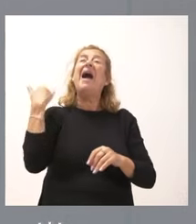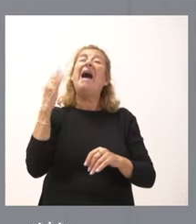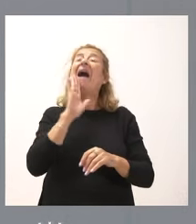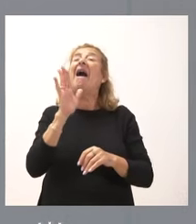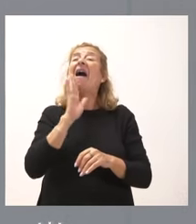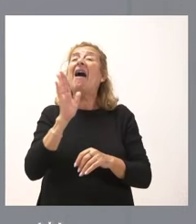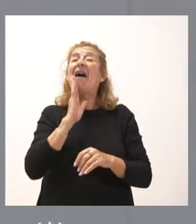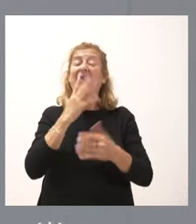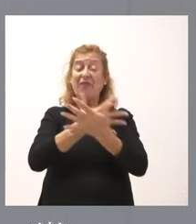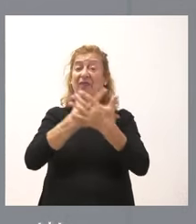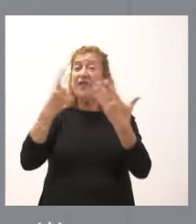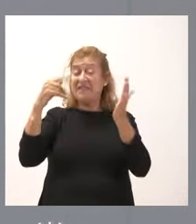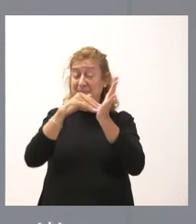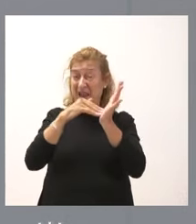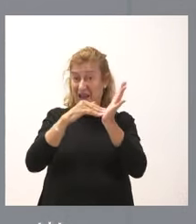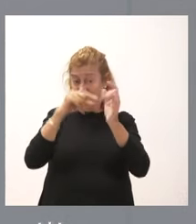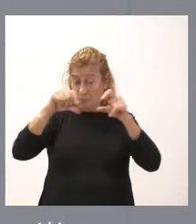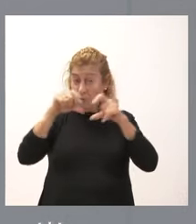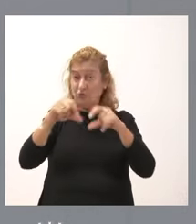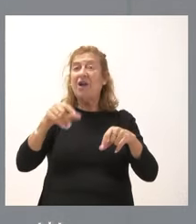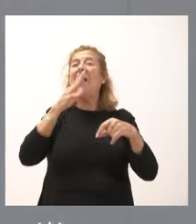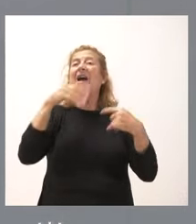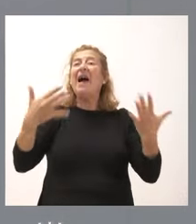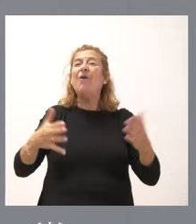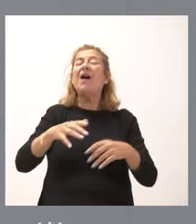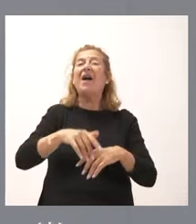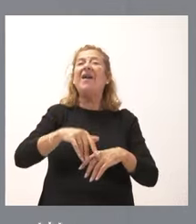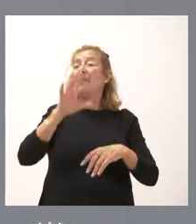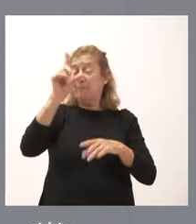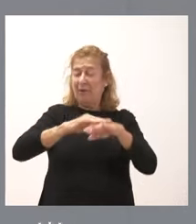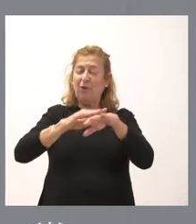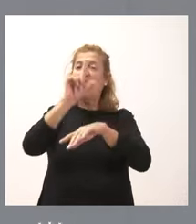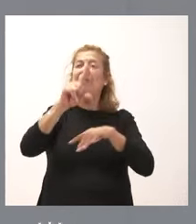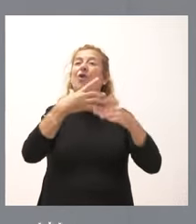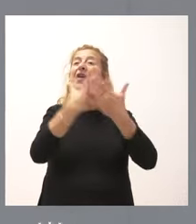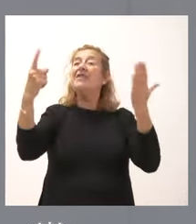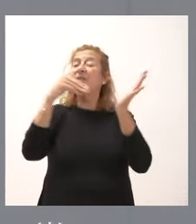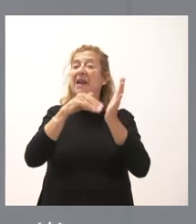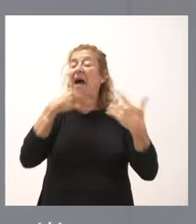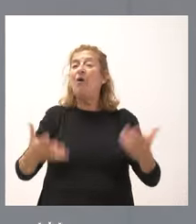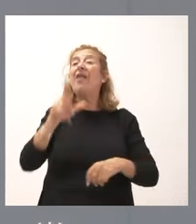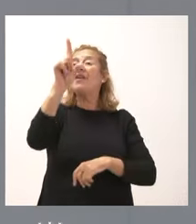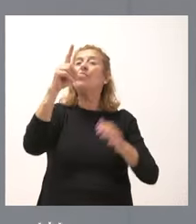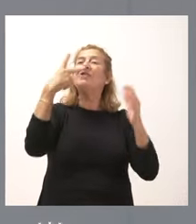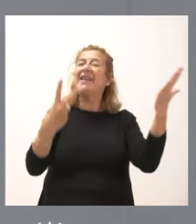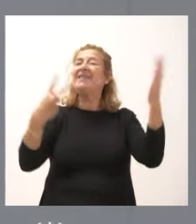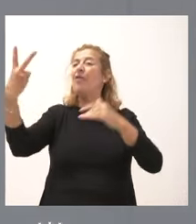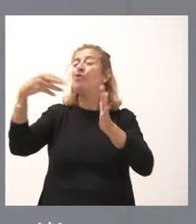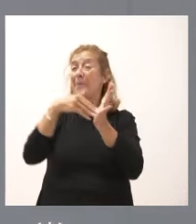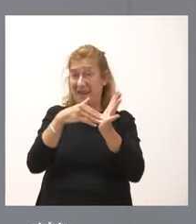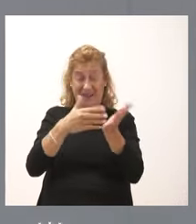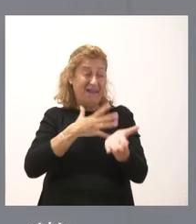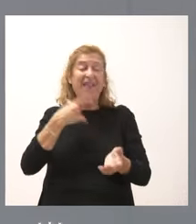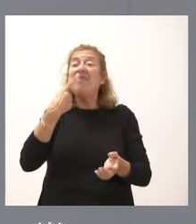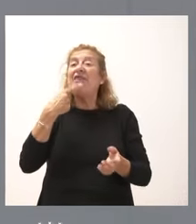116.000 bonos a 172.000 bonos. En definitiva, se trata de cubrir